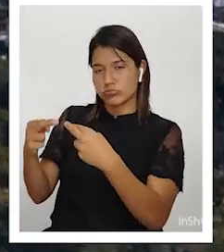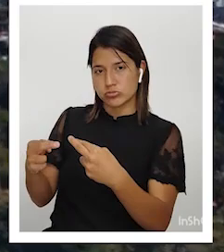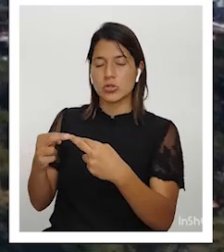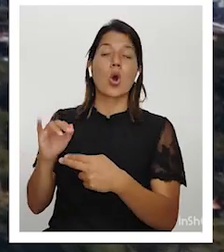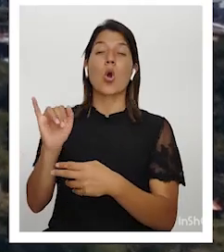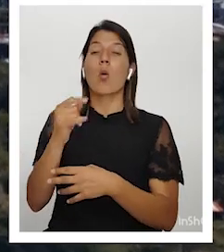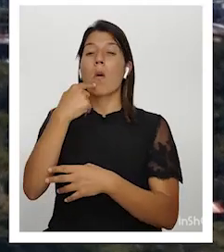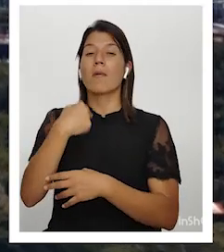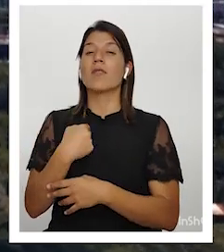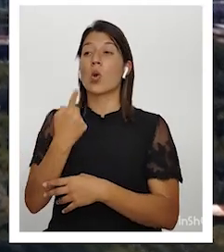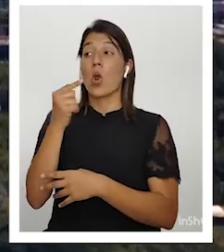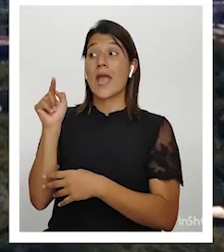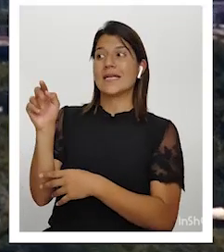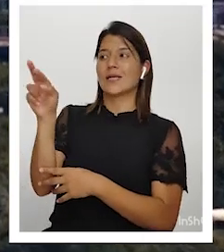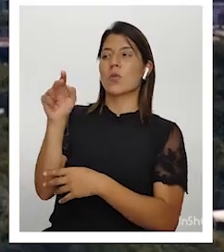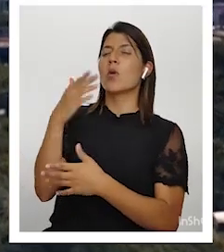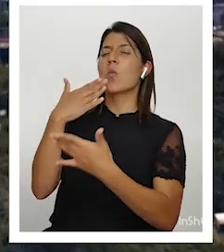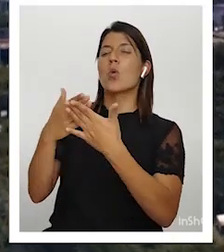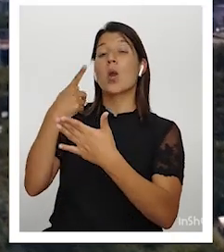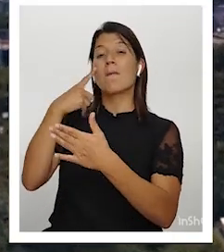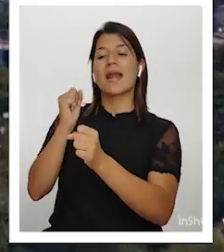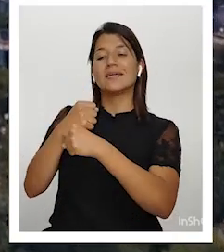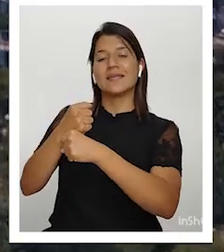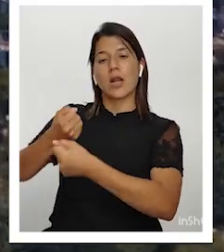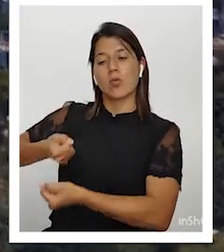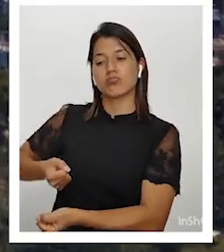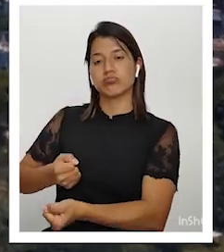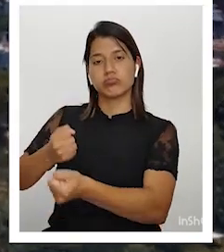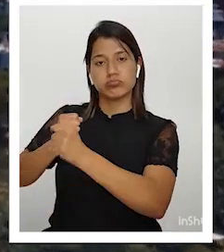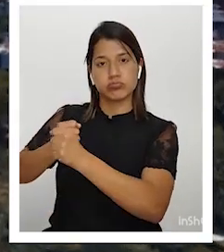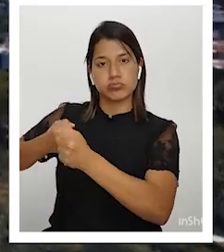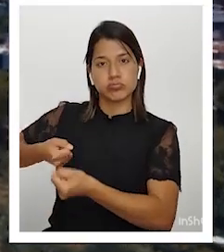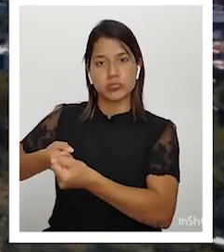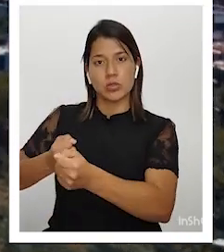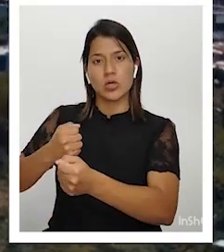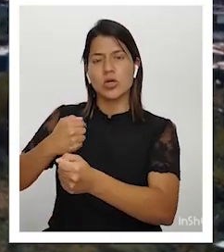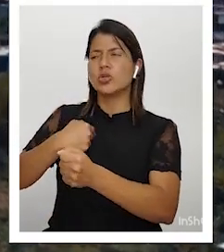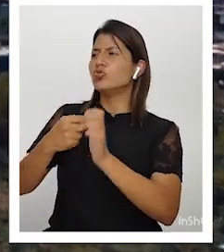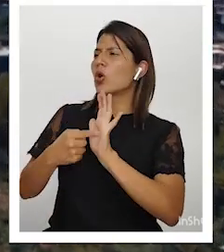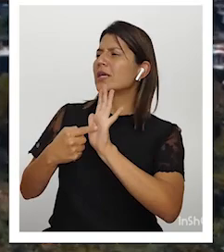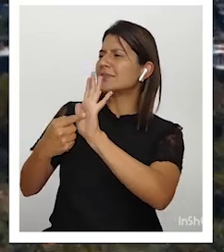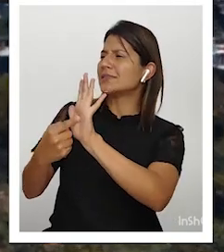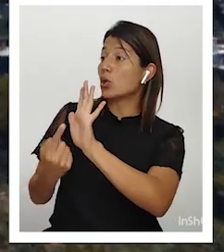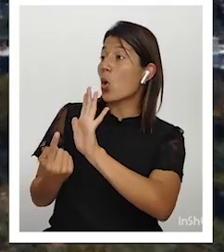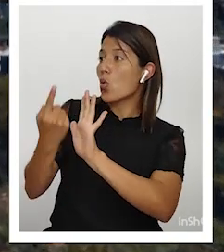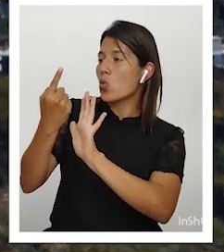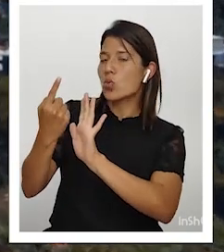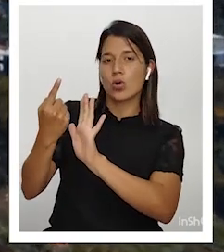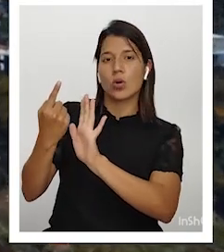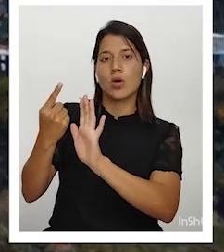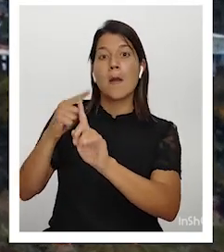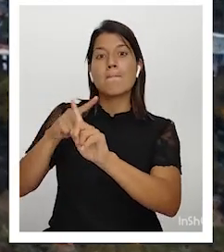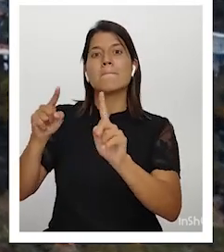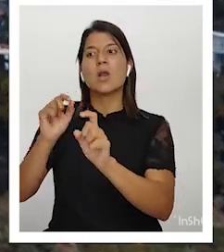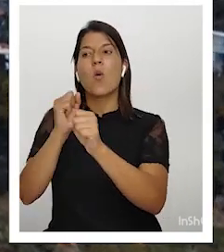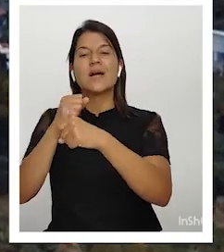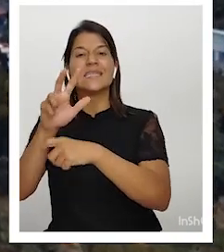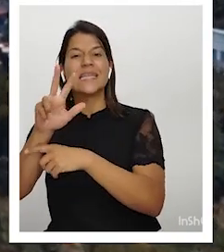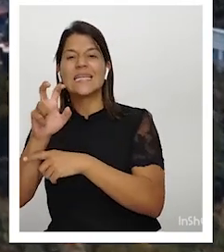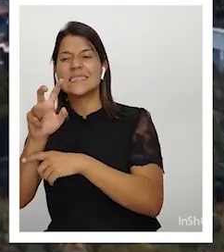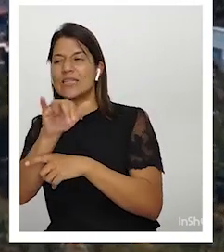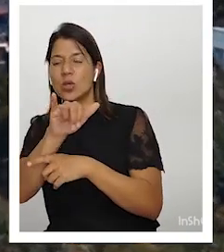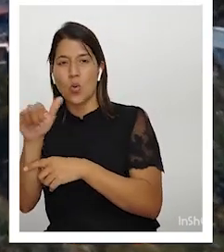de ellos, mira este compañero es buenísimo para hacer huecos, uno le enseña a uno y hace 300 iguales pero no opina sobre los demás,